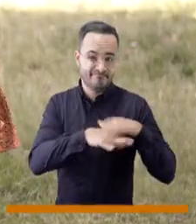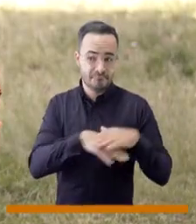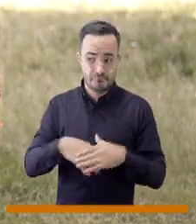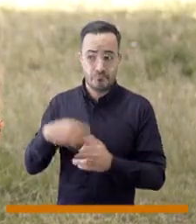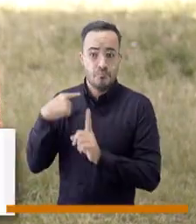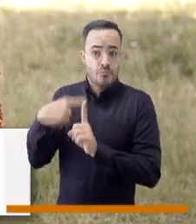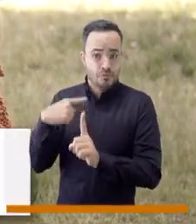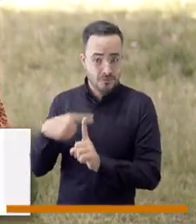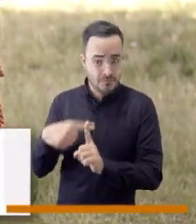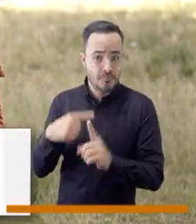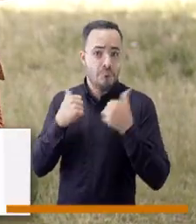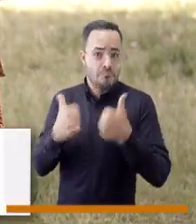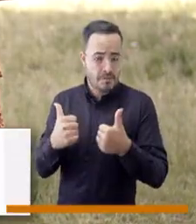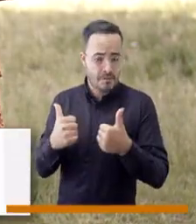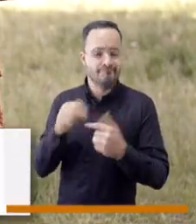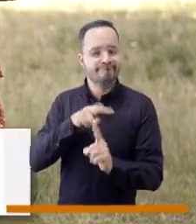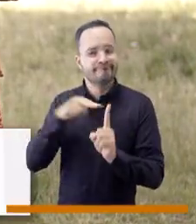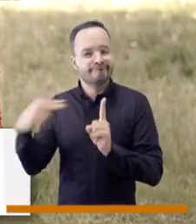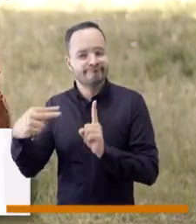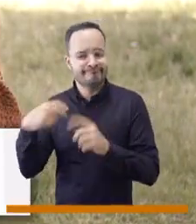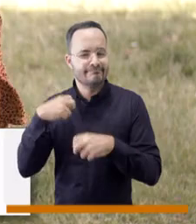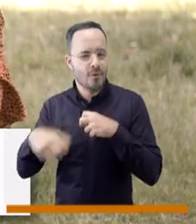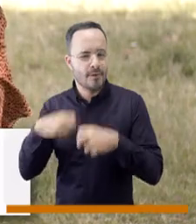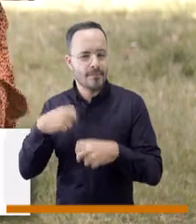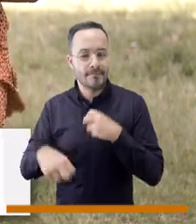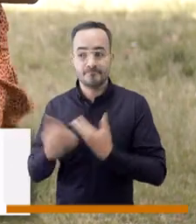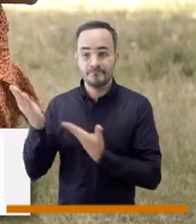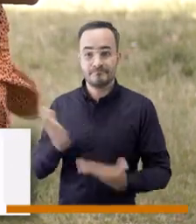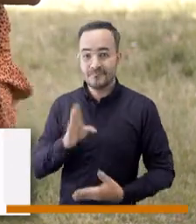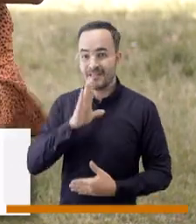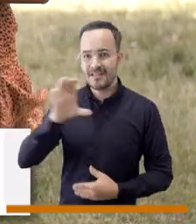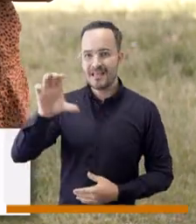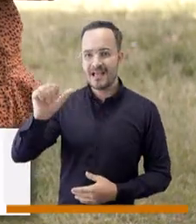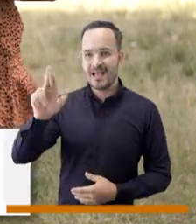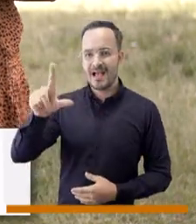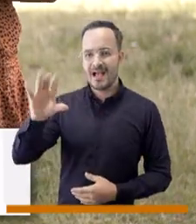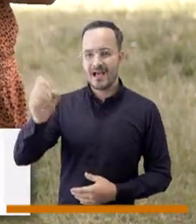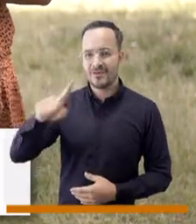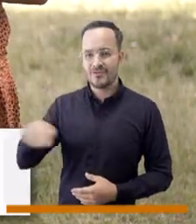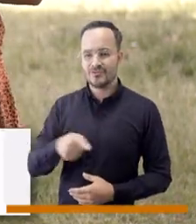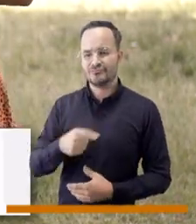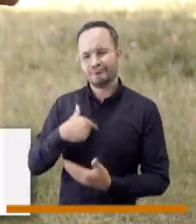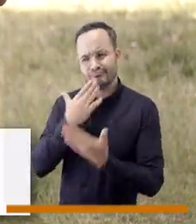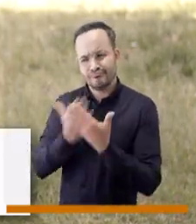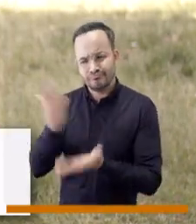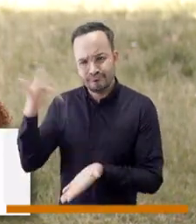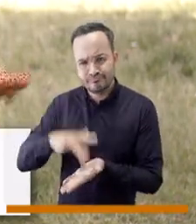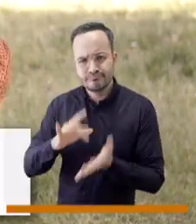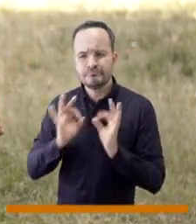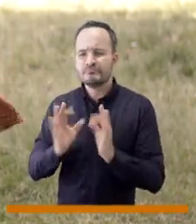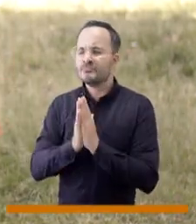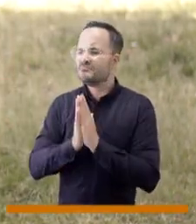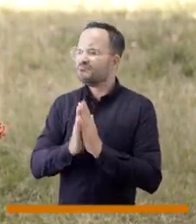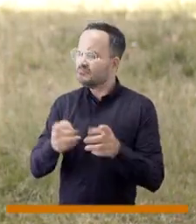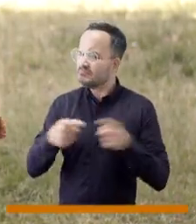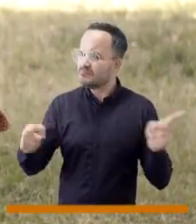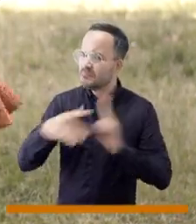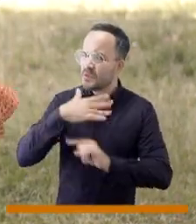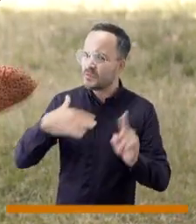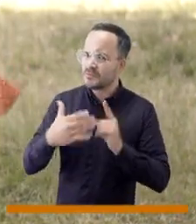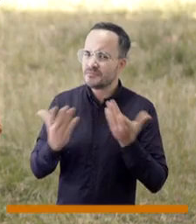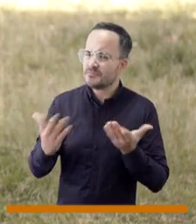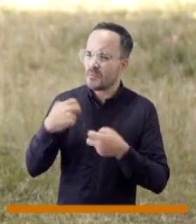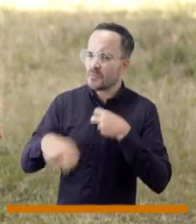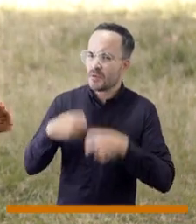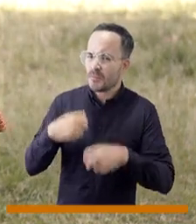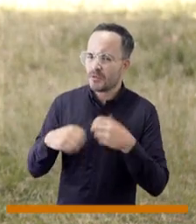una problemática y para hablar de esa problemática estamos con Carlos Amaro. Carlos, bienvenido. Y cuéntenos alguna de la problemática que tiene este sector por